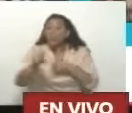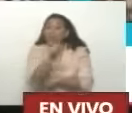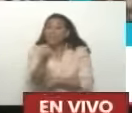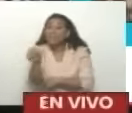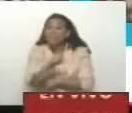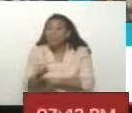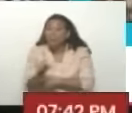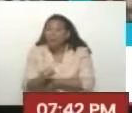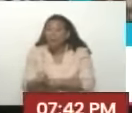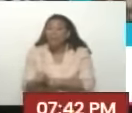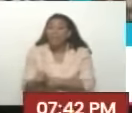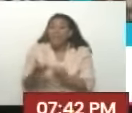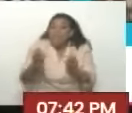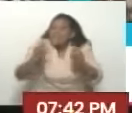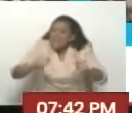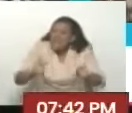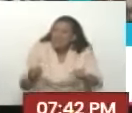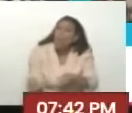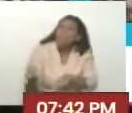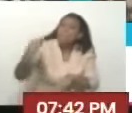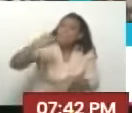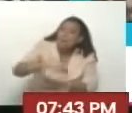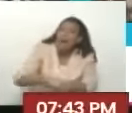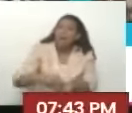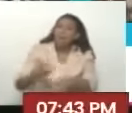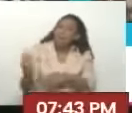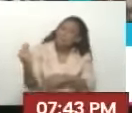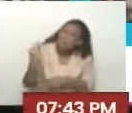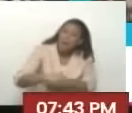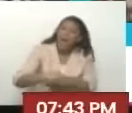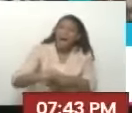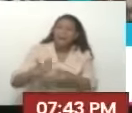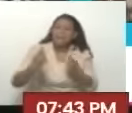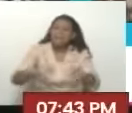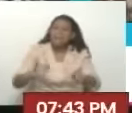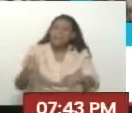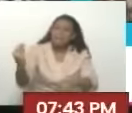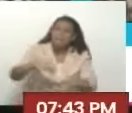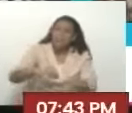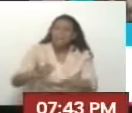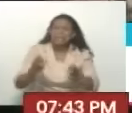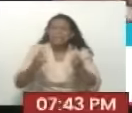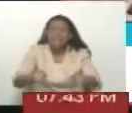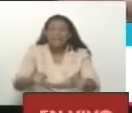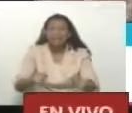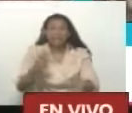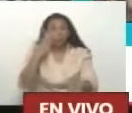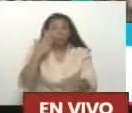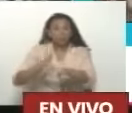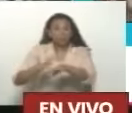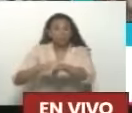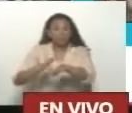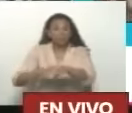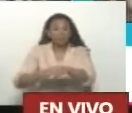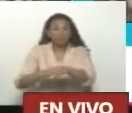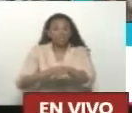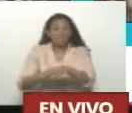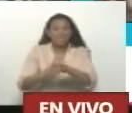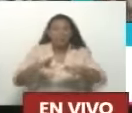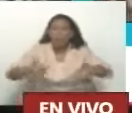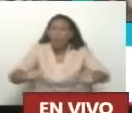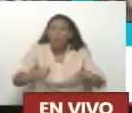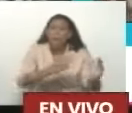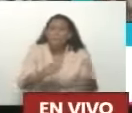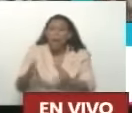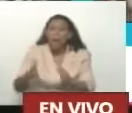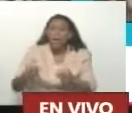Los intentos De manicidio Se han Intensificado En marzo Se neutralizó Un plan